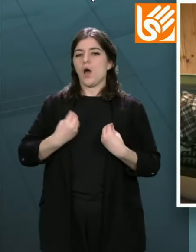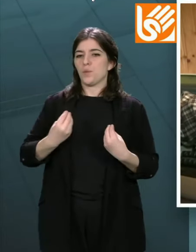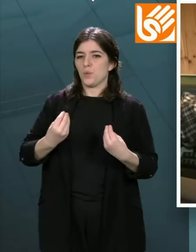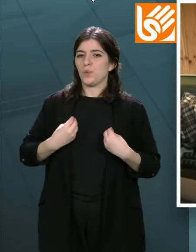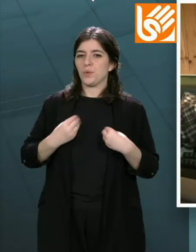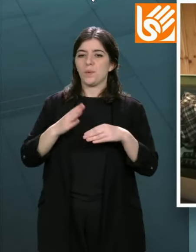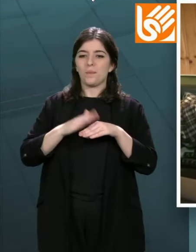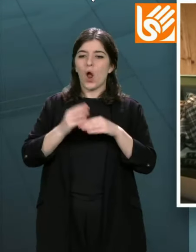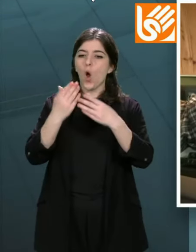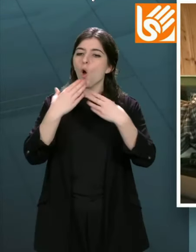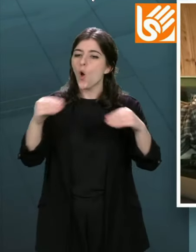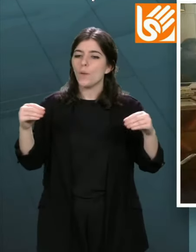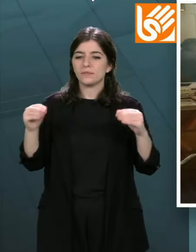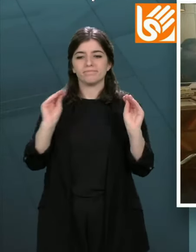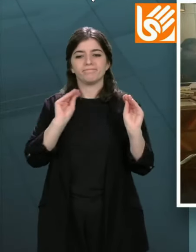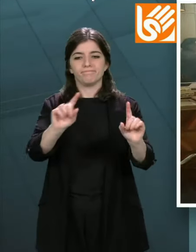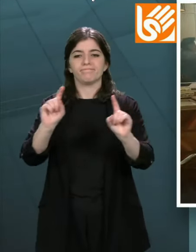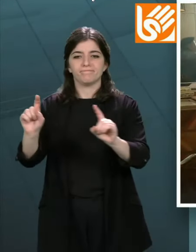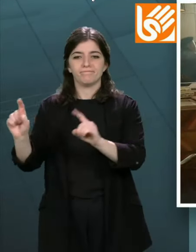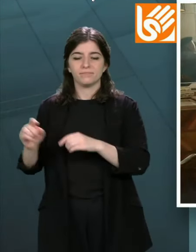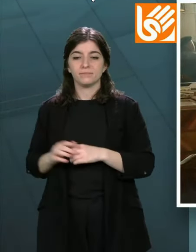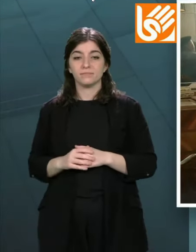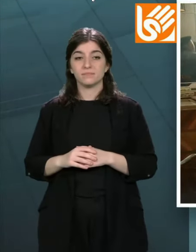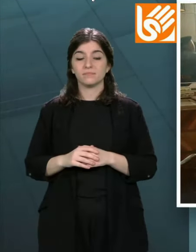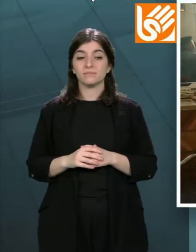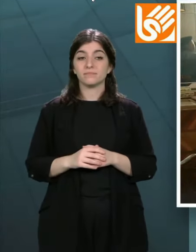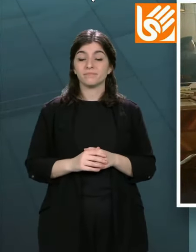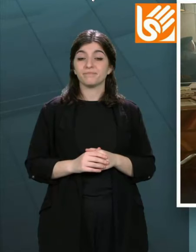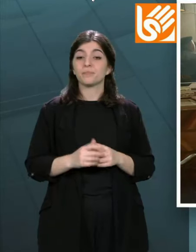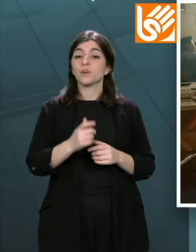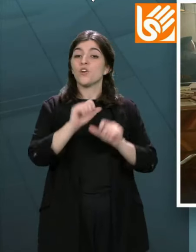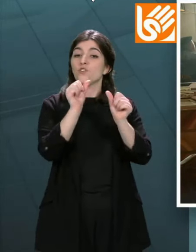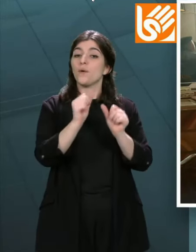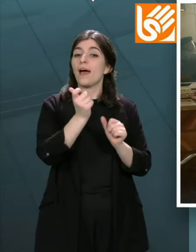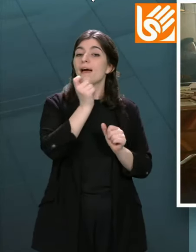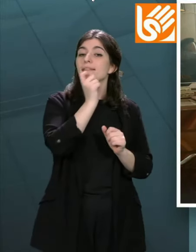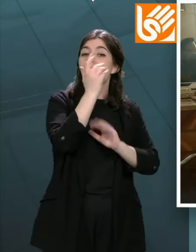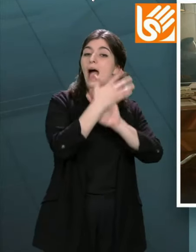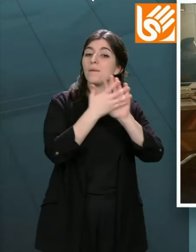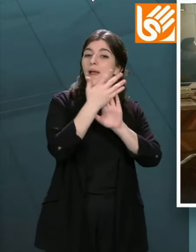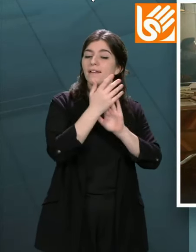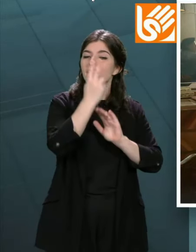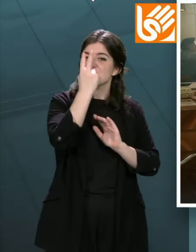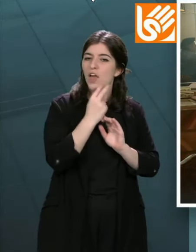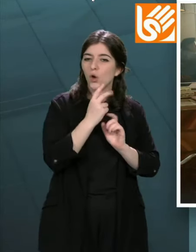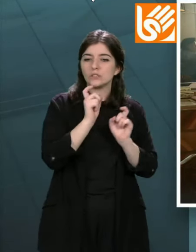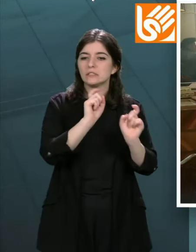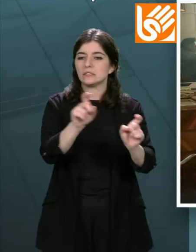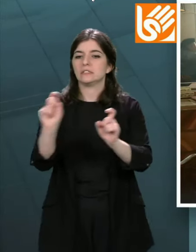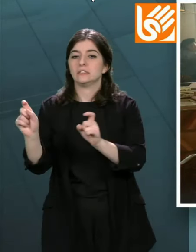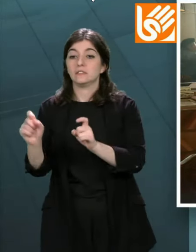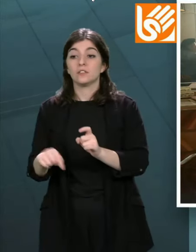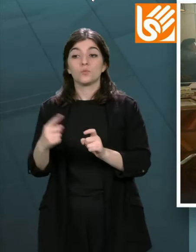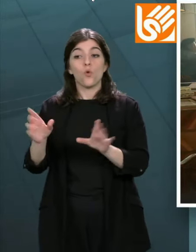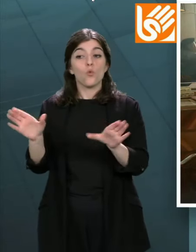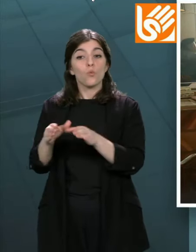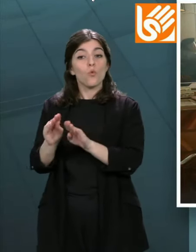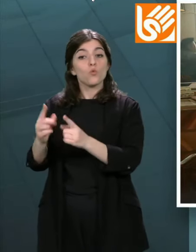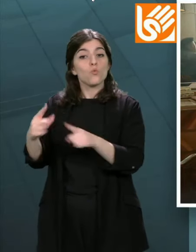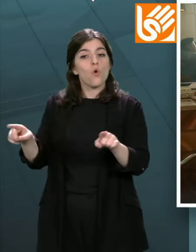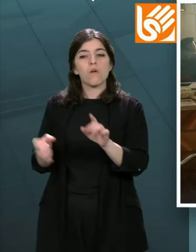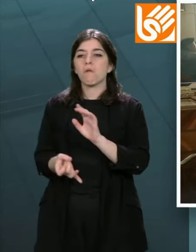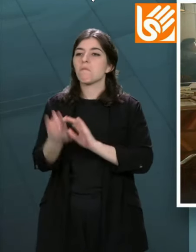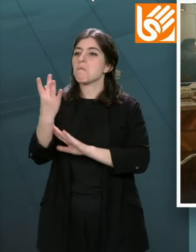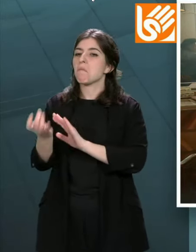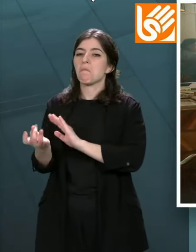-lle a xerga dos cegos. Despois, esta xente, o da mezquita, os músicos, desa banda que fixo o cego, furon inventando palabras,